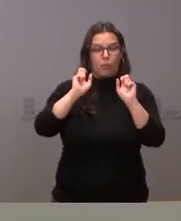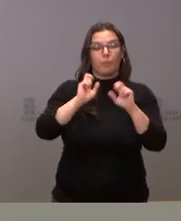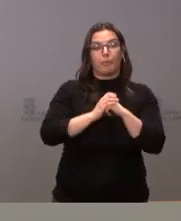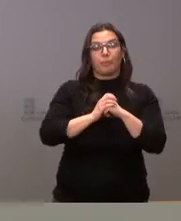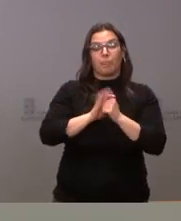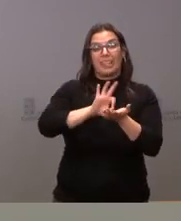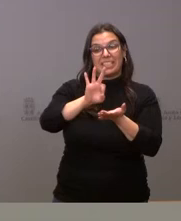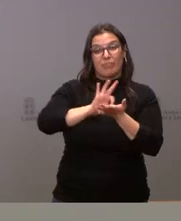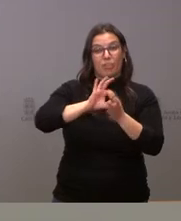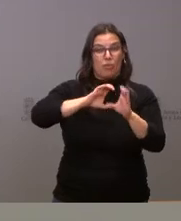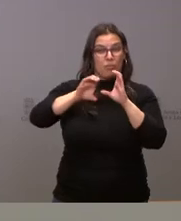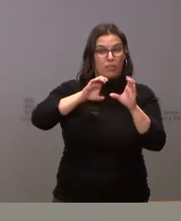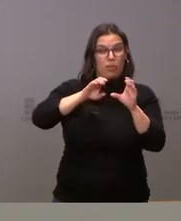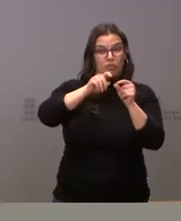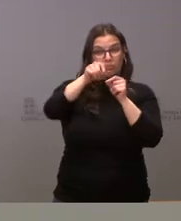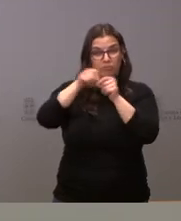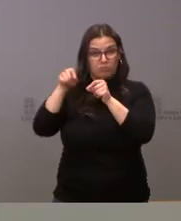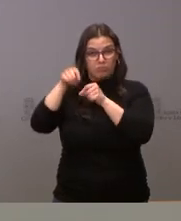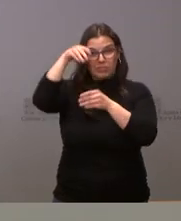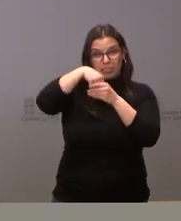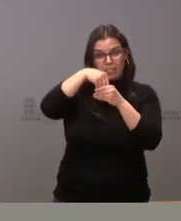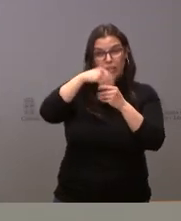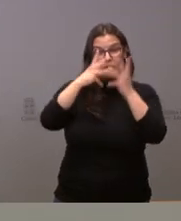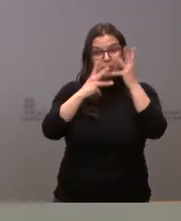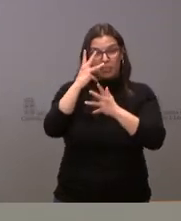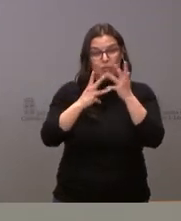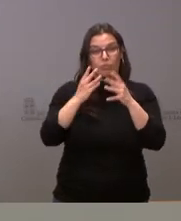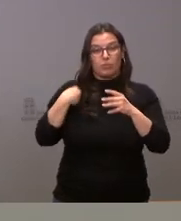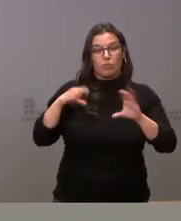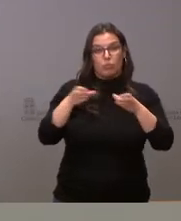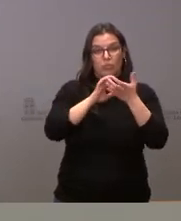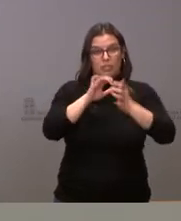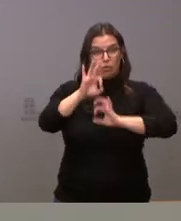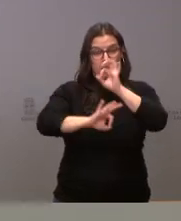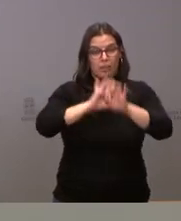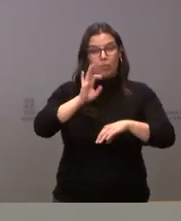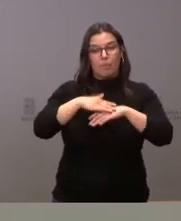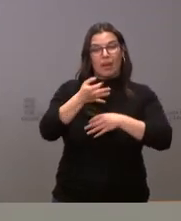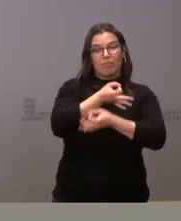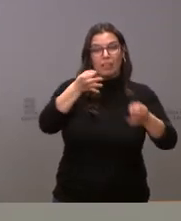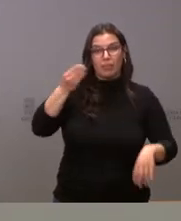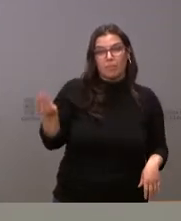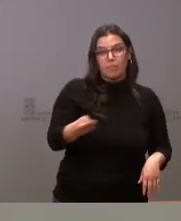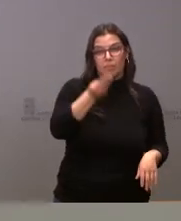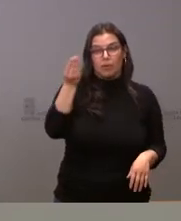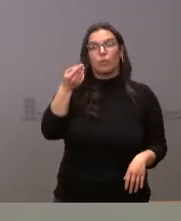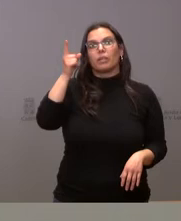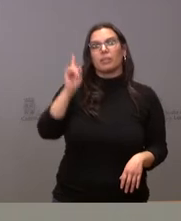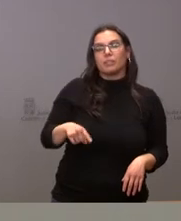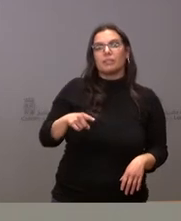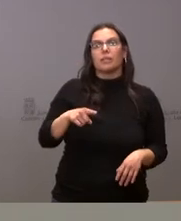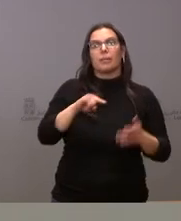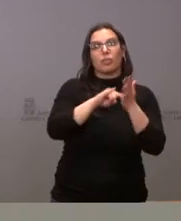satisfarán las necesidades de comunicaciones de la Organización de la Junta de Castilla y León, mejorando su eficacia y eficiencia, incorporando las